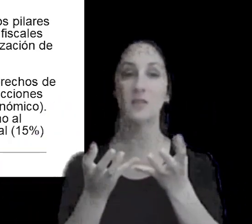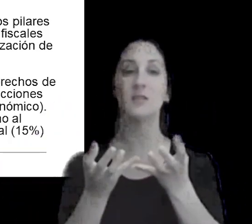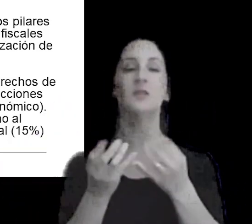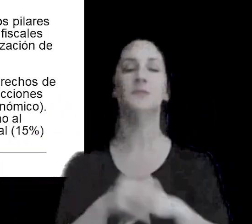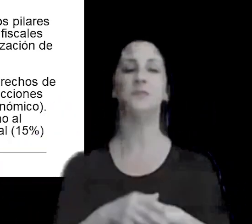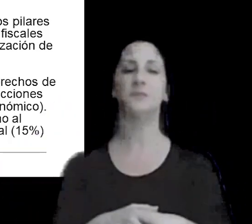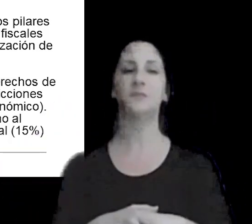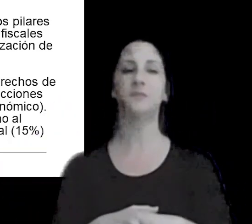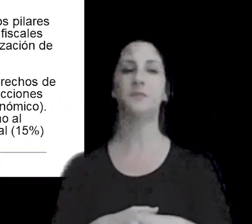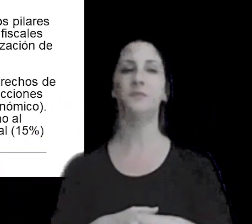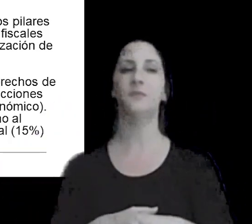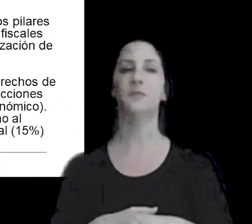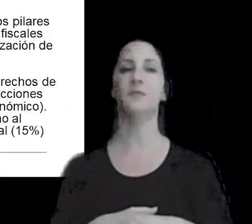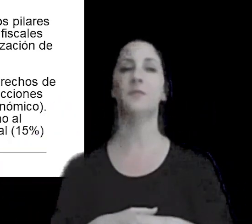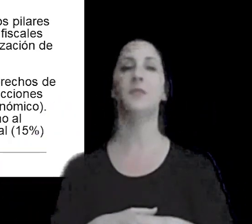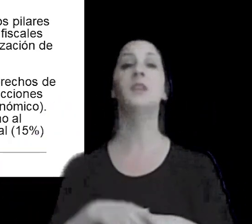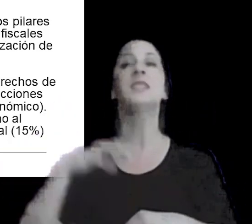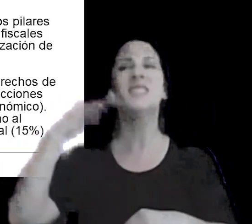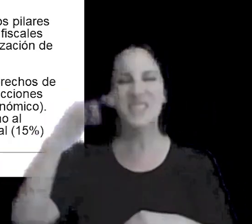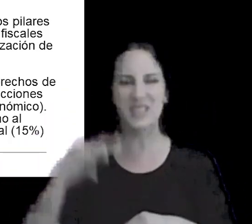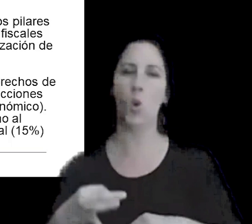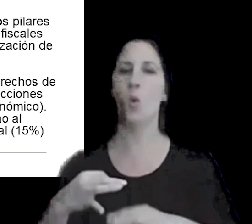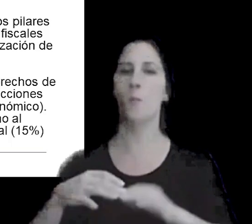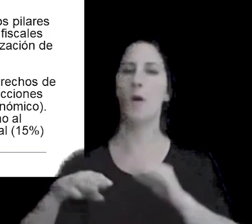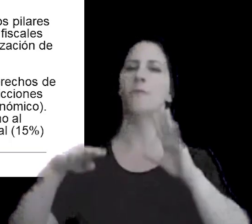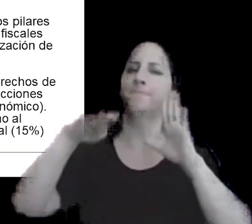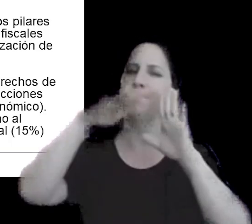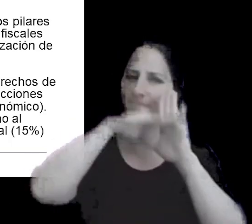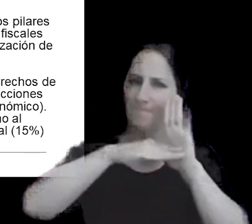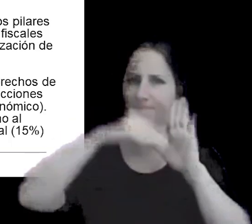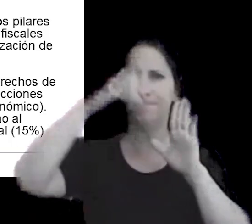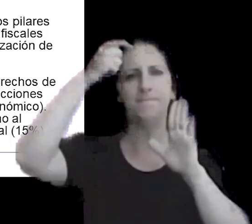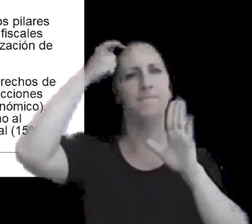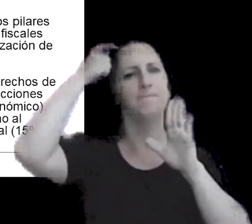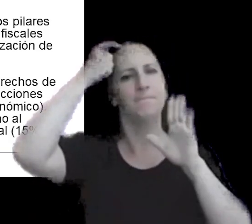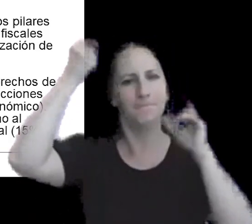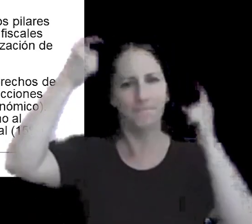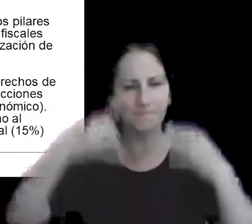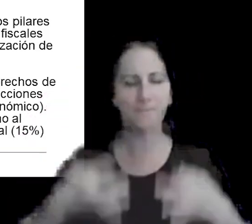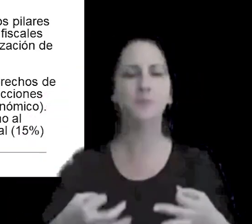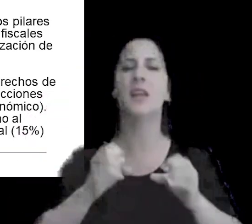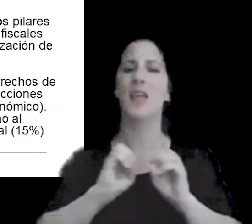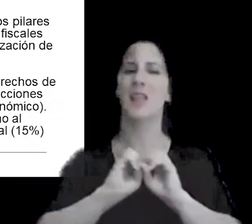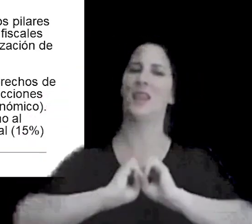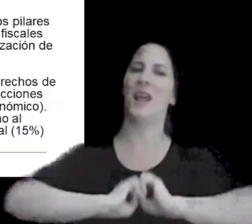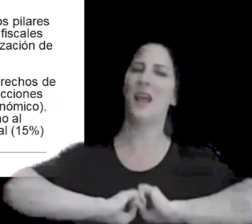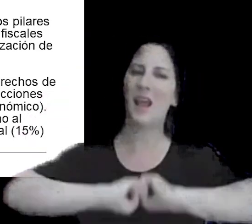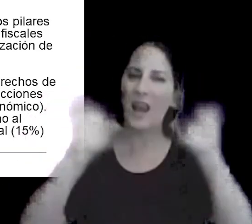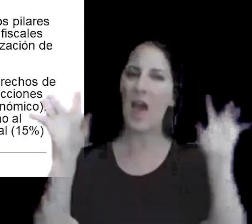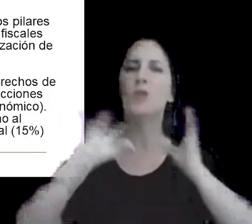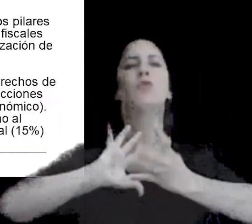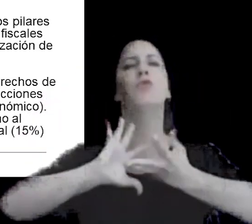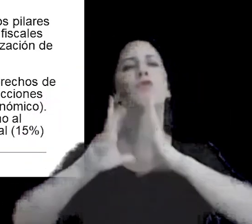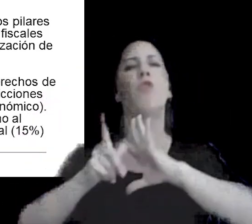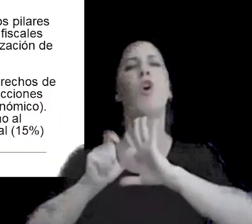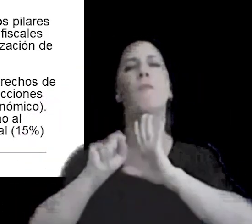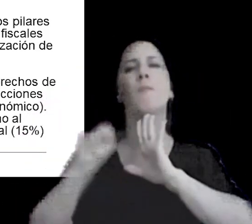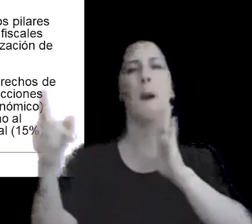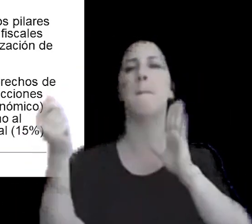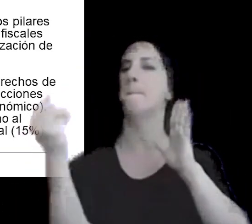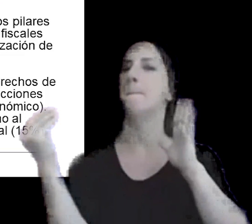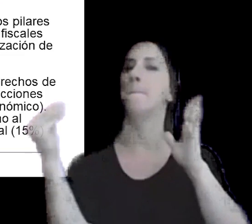asegurar coherencia sustancia sustancia y transparencia en la forma en que determinan sus precios